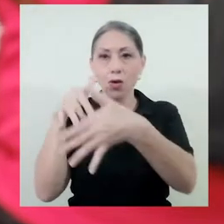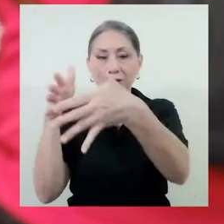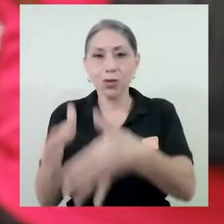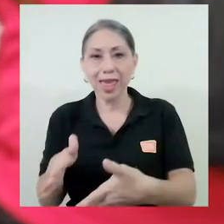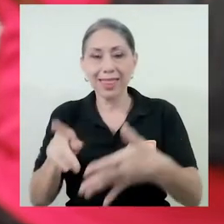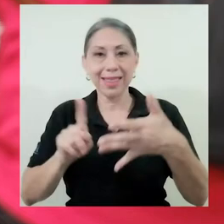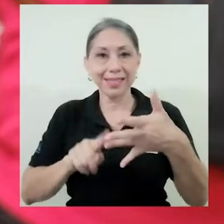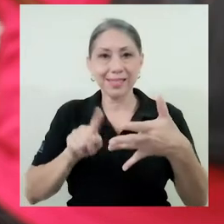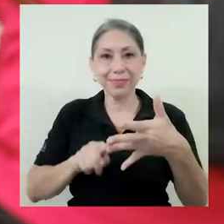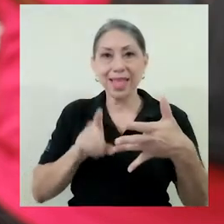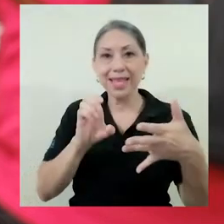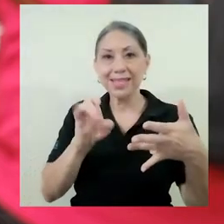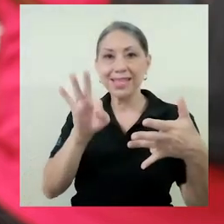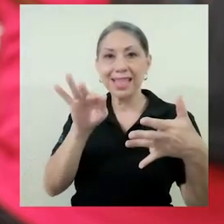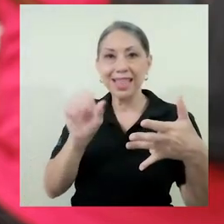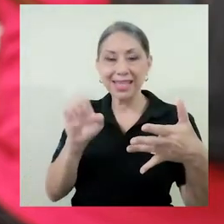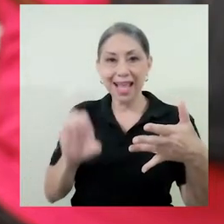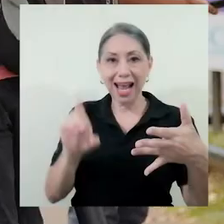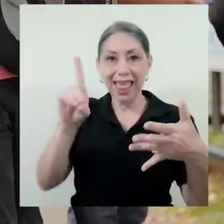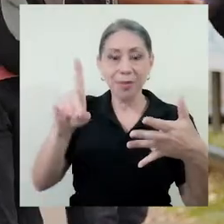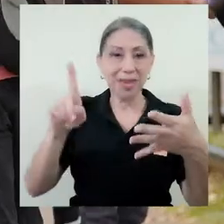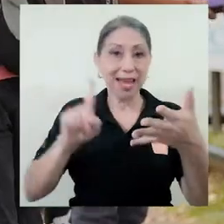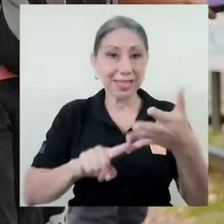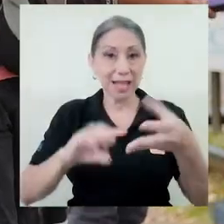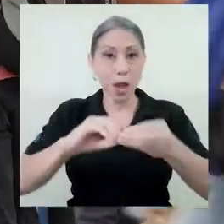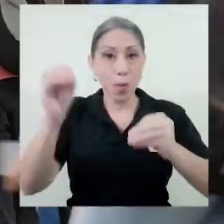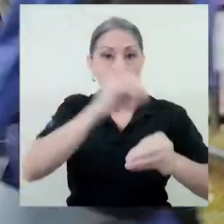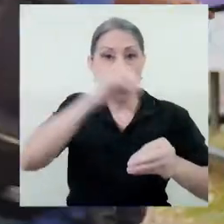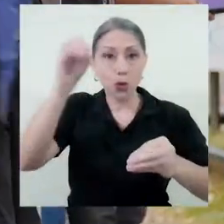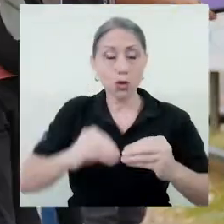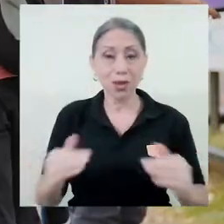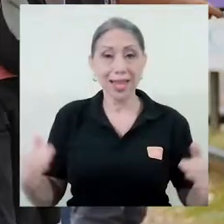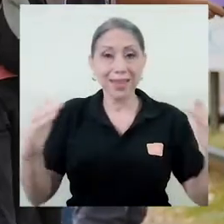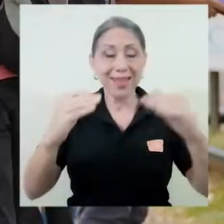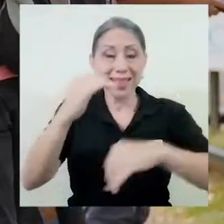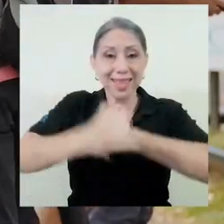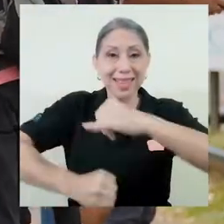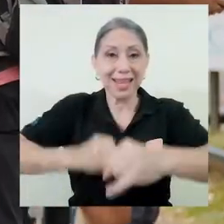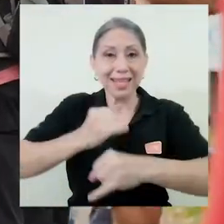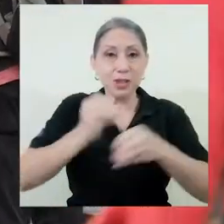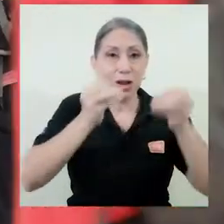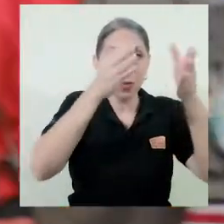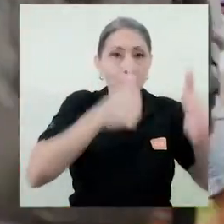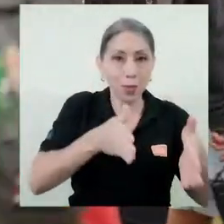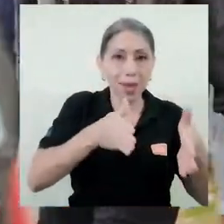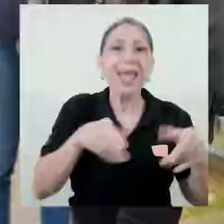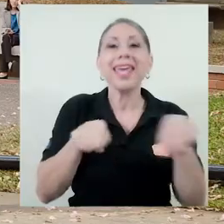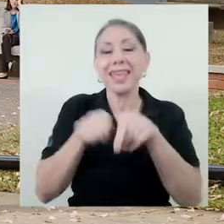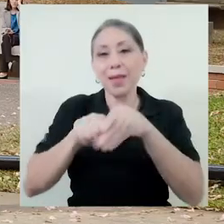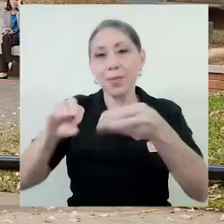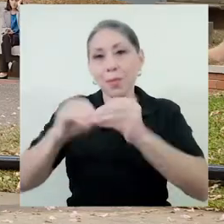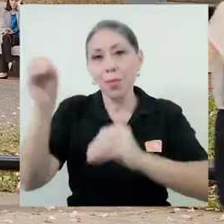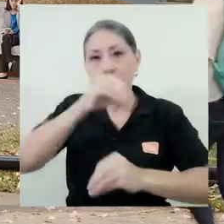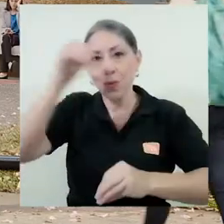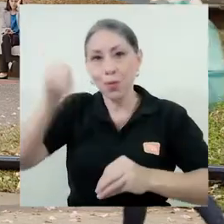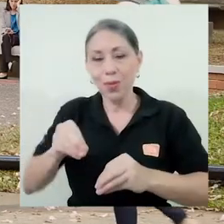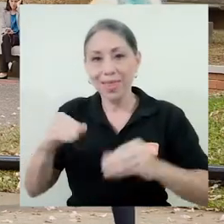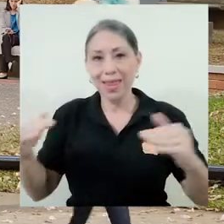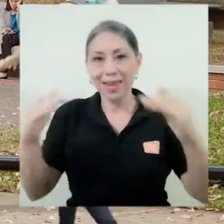estudiantes, las citas académicas y la proporción de internacionalización del profesorado y de